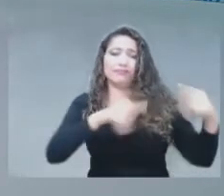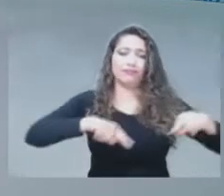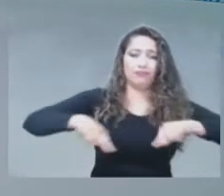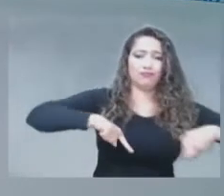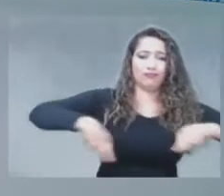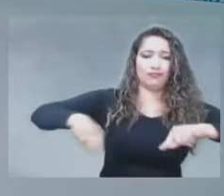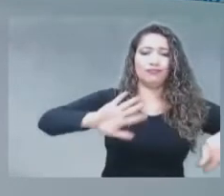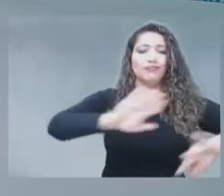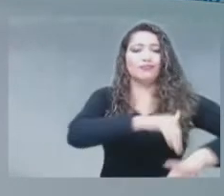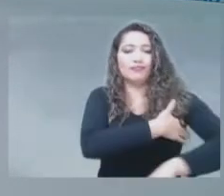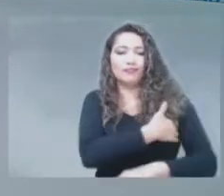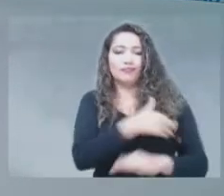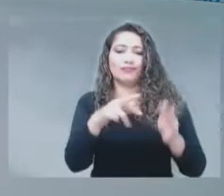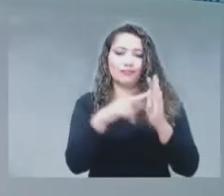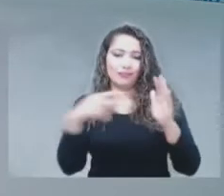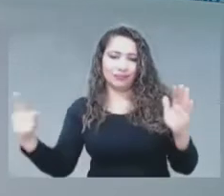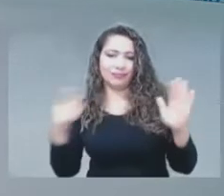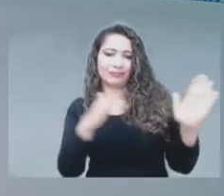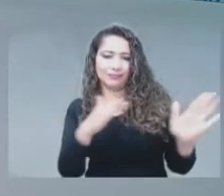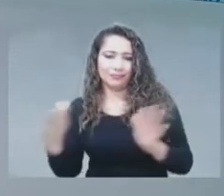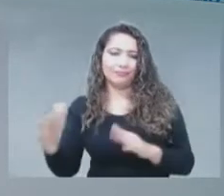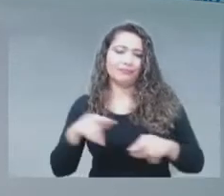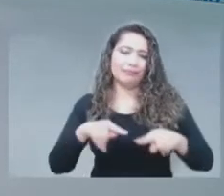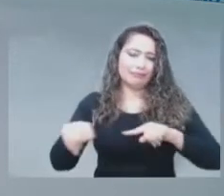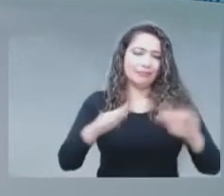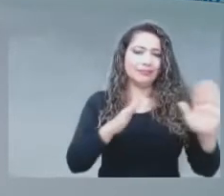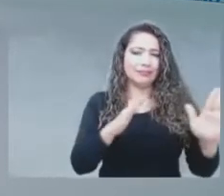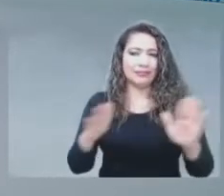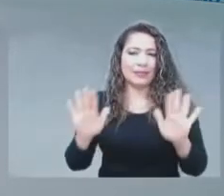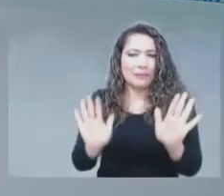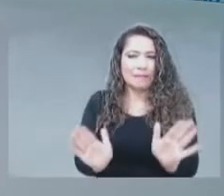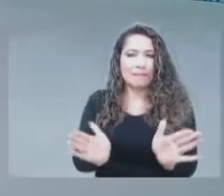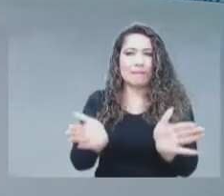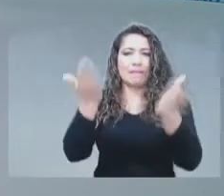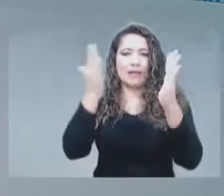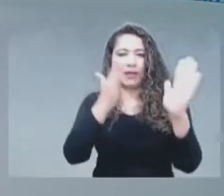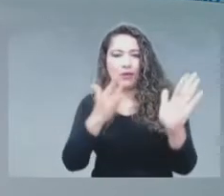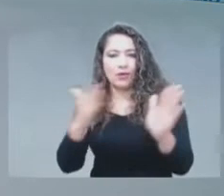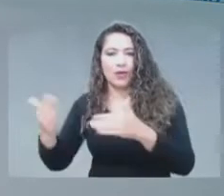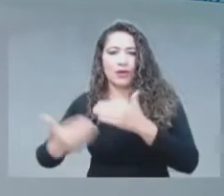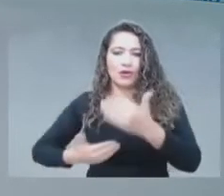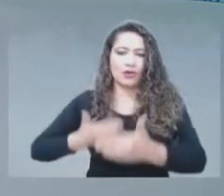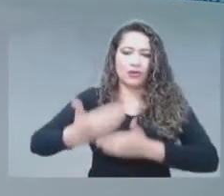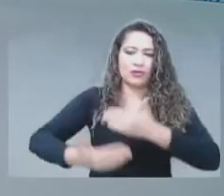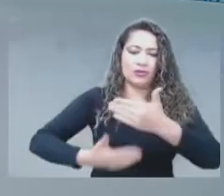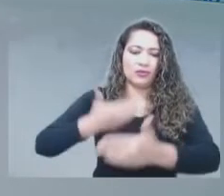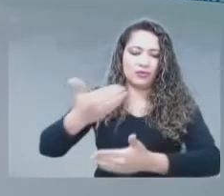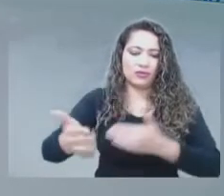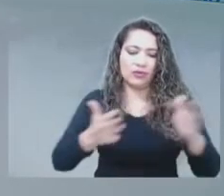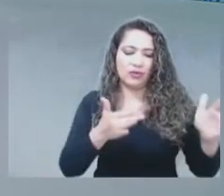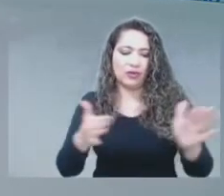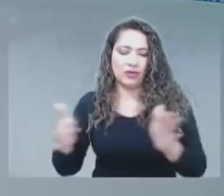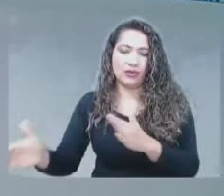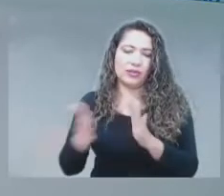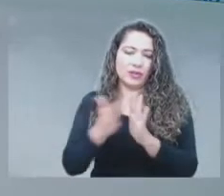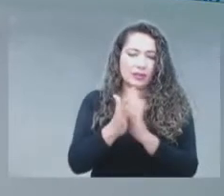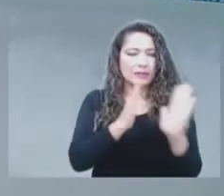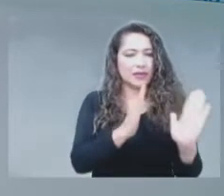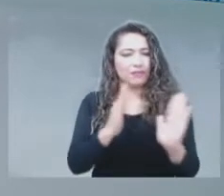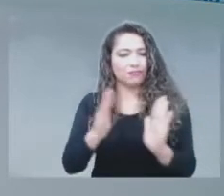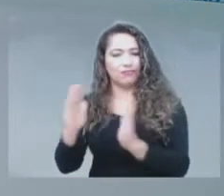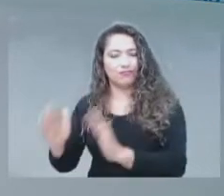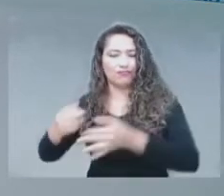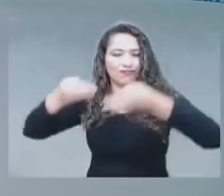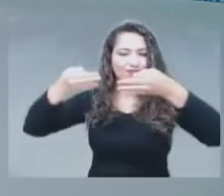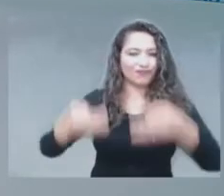implica mejorar los procesos. Y sobre todo, pues, para poder garantizar que el espectro esté disponible en